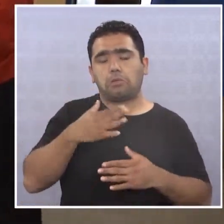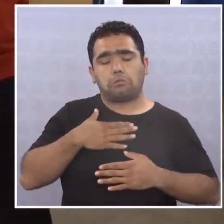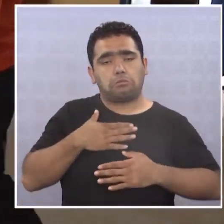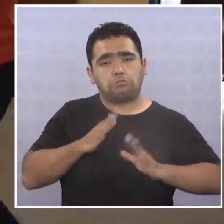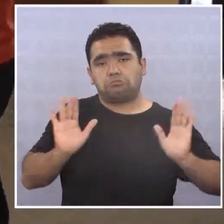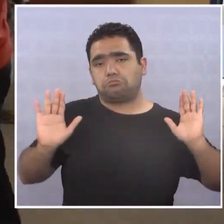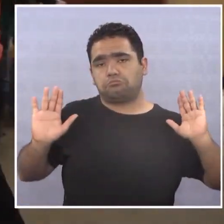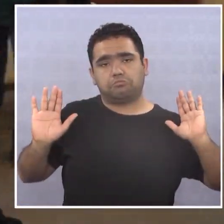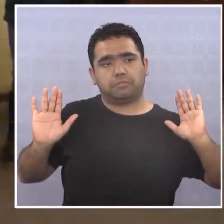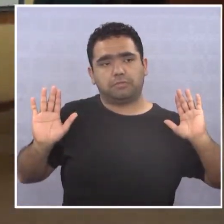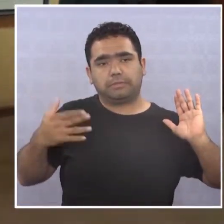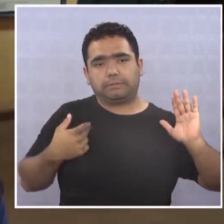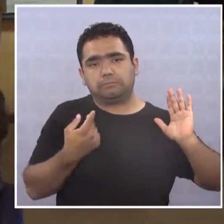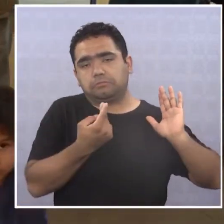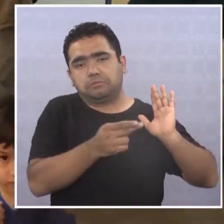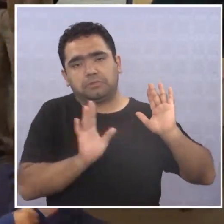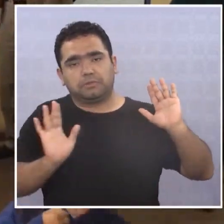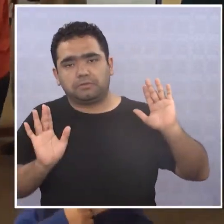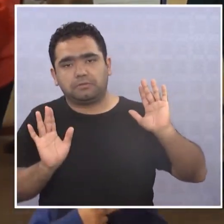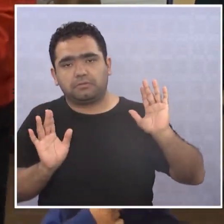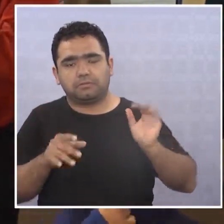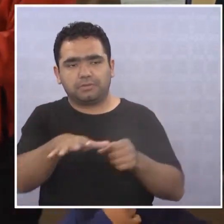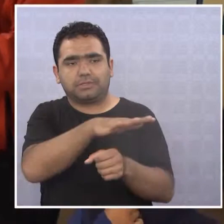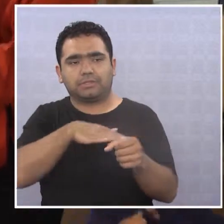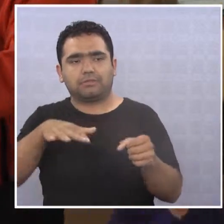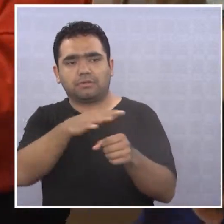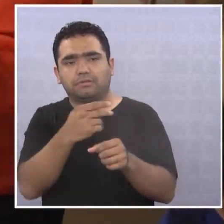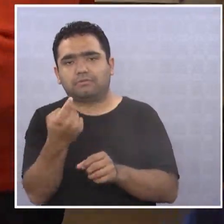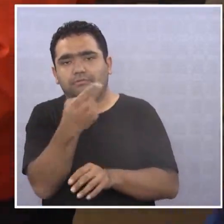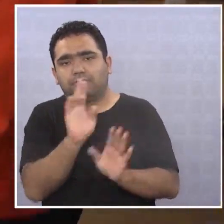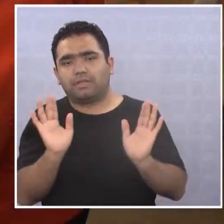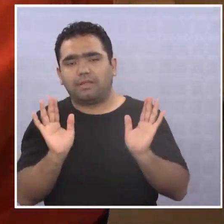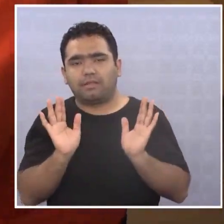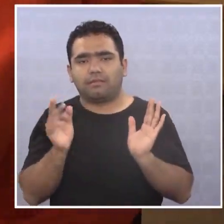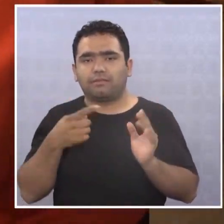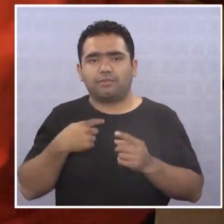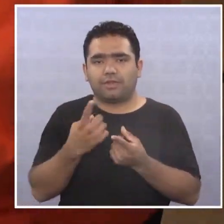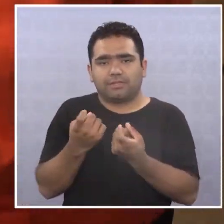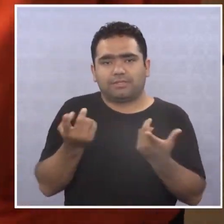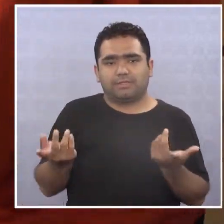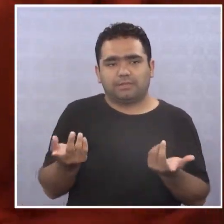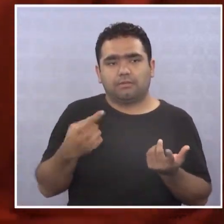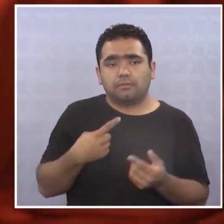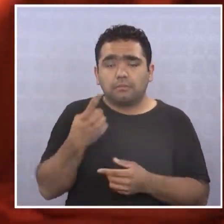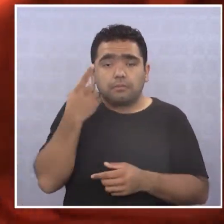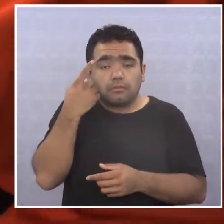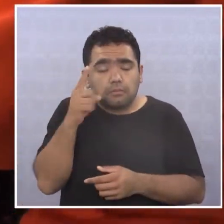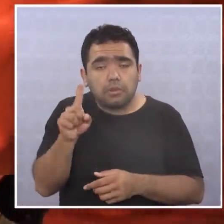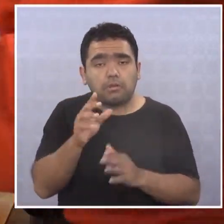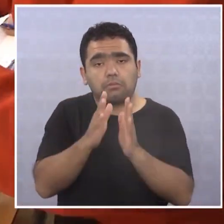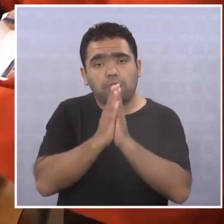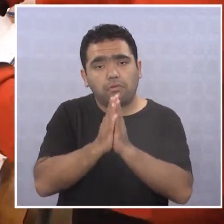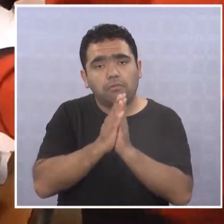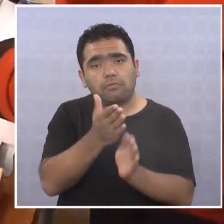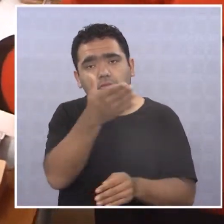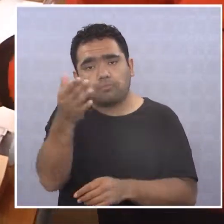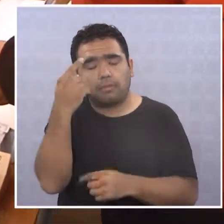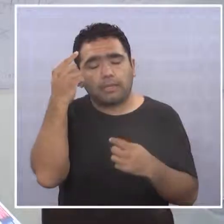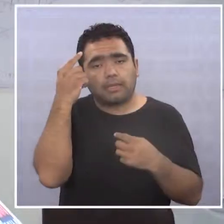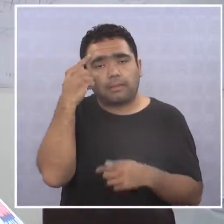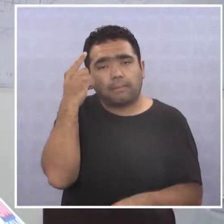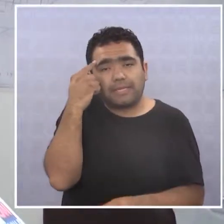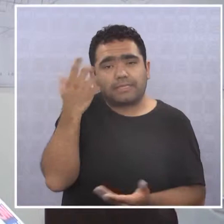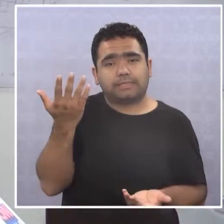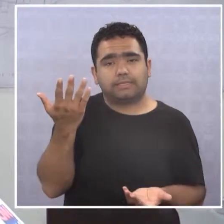yo no me hago cargo de ellos porque yo no tengo esa necesidad, ¿no? Pero les llamo a que recapaciten, o sea,